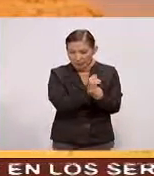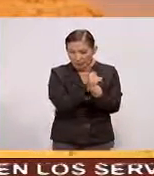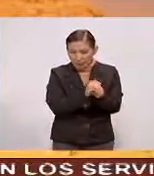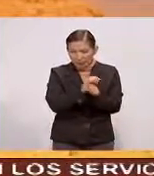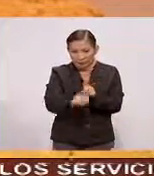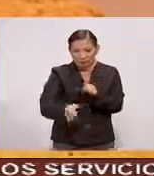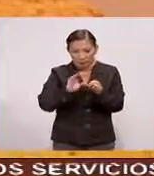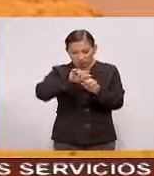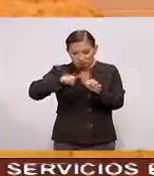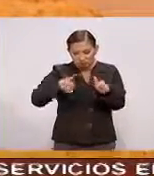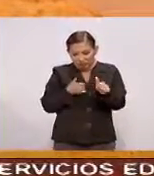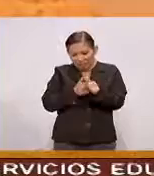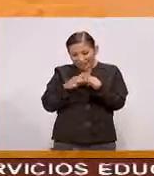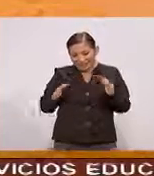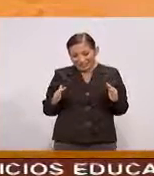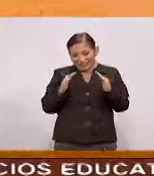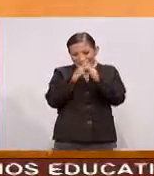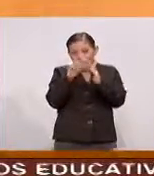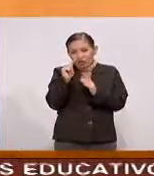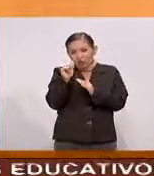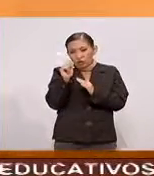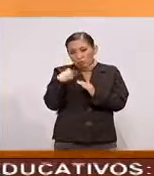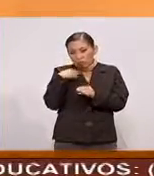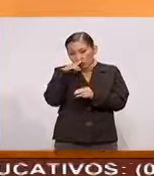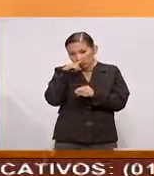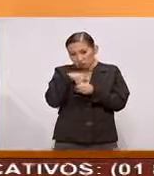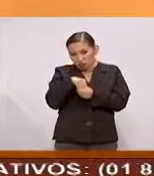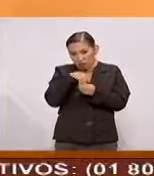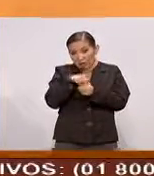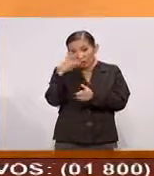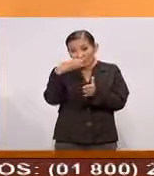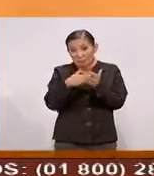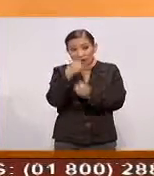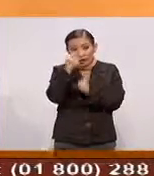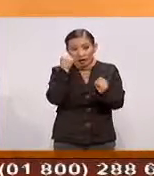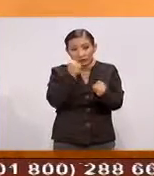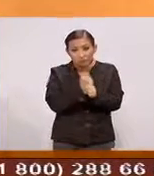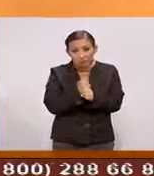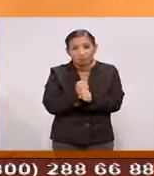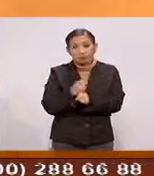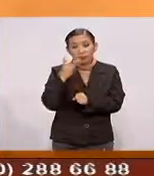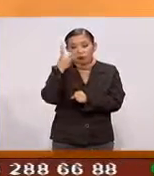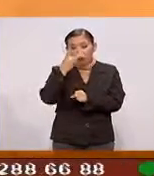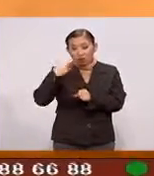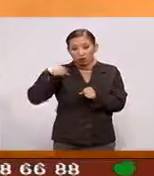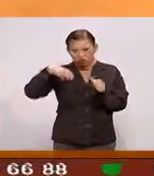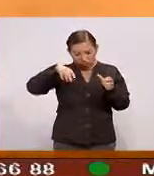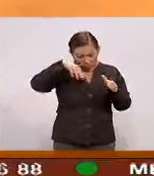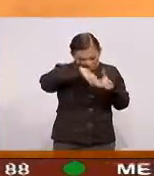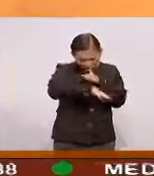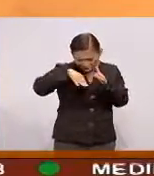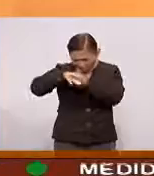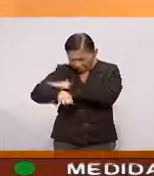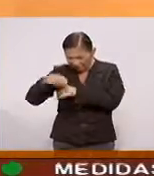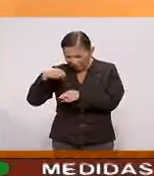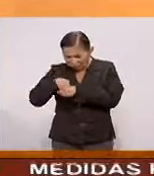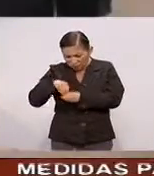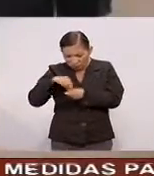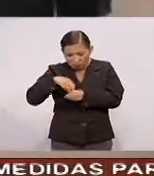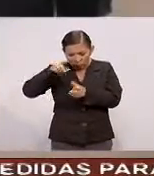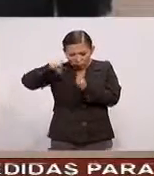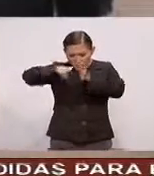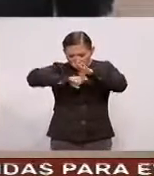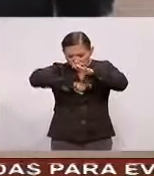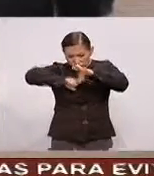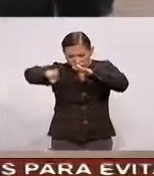Detrás de la tumba De Tutankamón Existe un secreto Escondido Por más de 3.000 años Dos cámaras secretas Percibidas hasta ahora Solo por escáneres